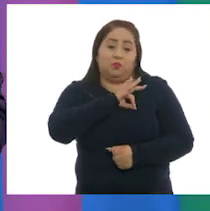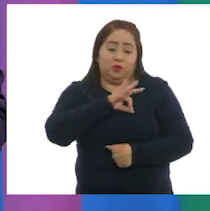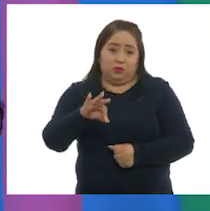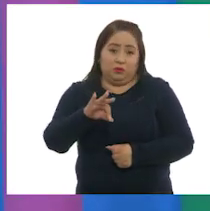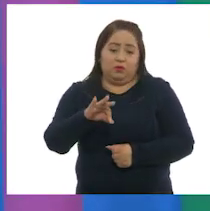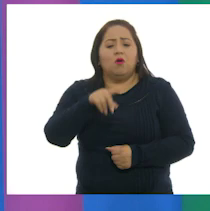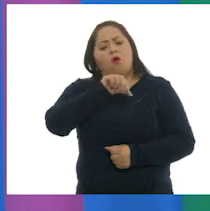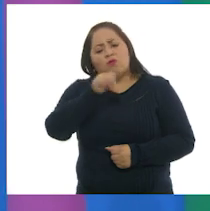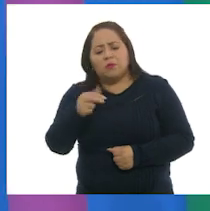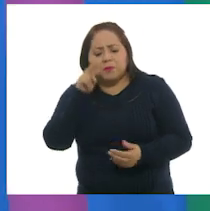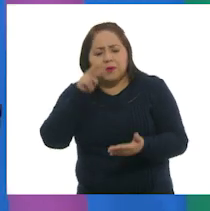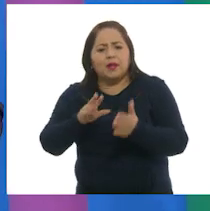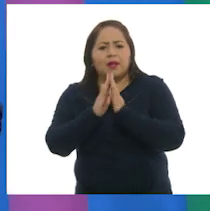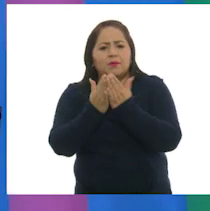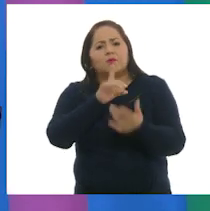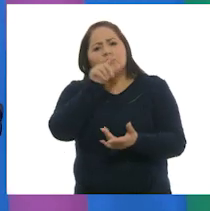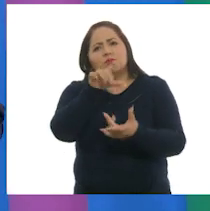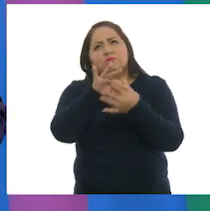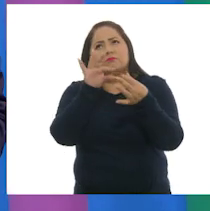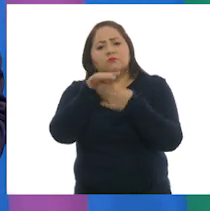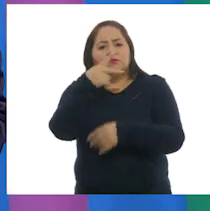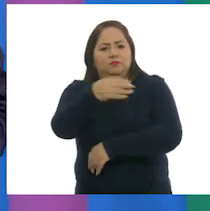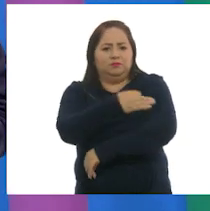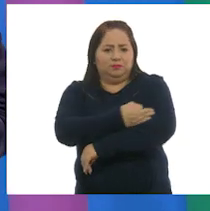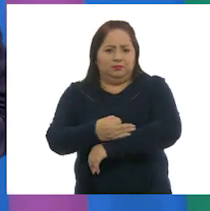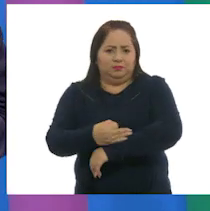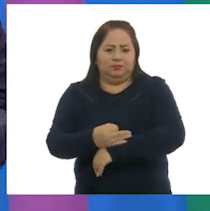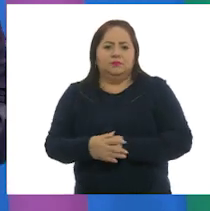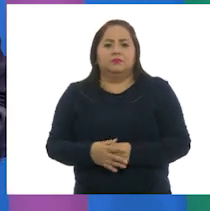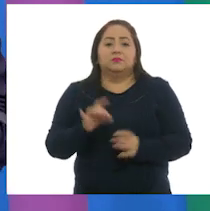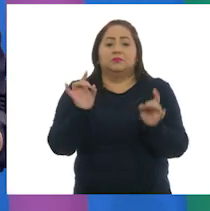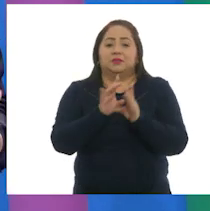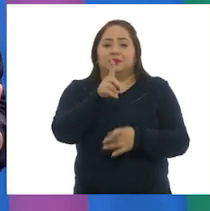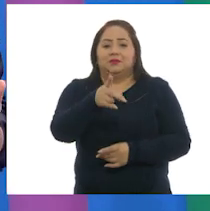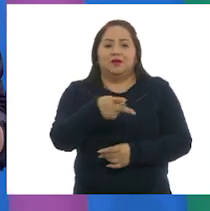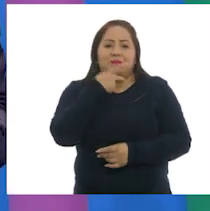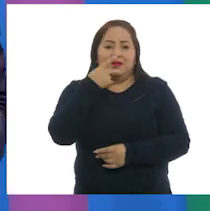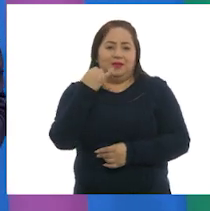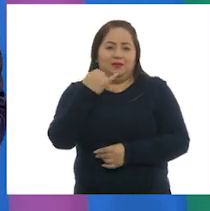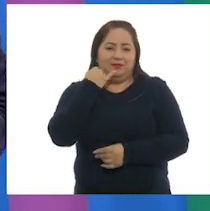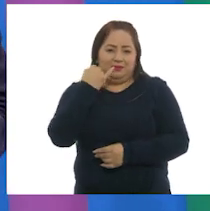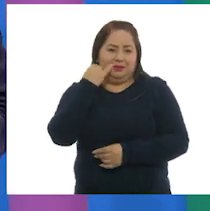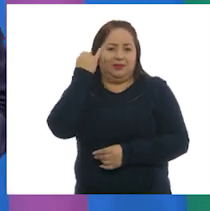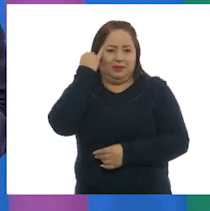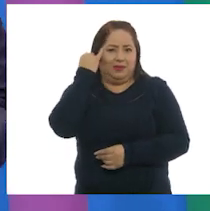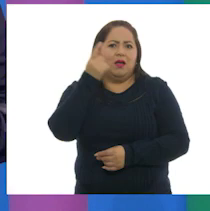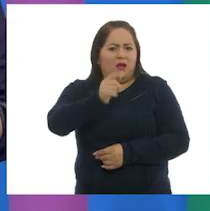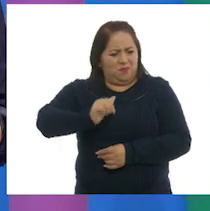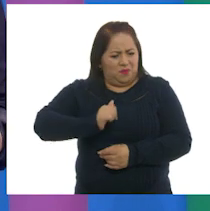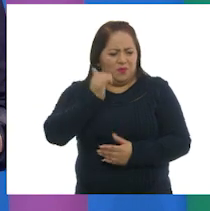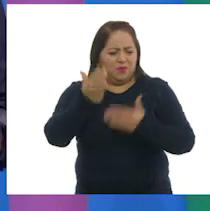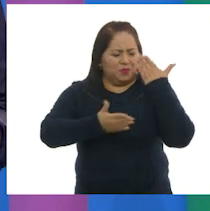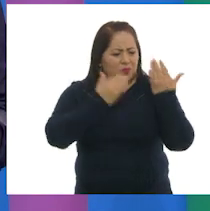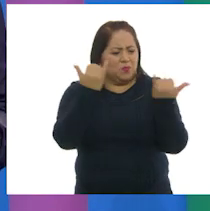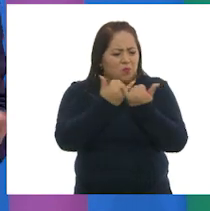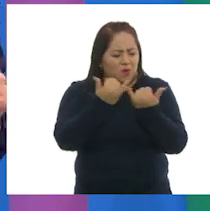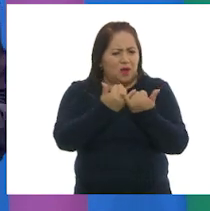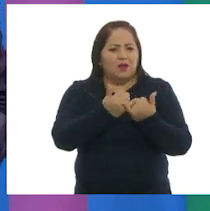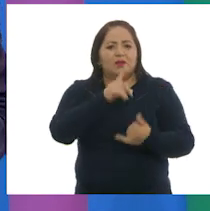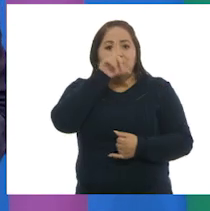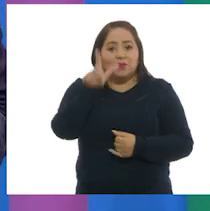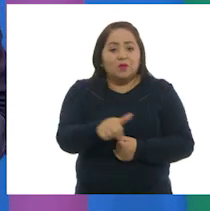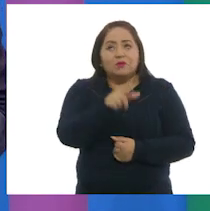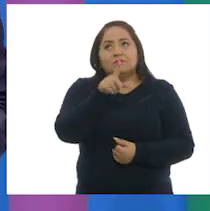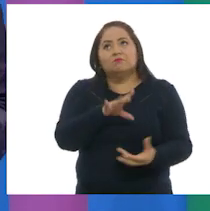posible, consulta otros libros y comenta el tema de hoy con tu familia. Si tienes la fortuna de hablar una lengua indígena, aprovecha también este momento